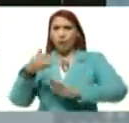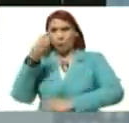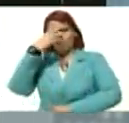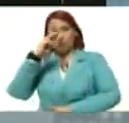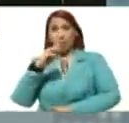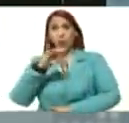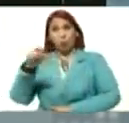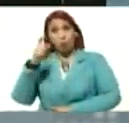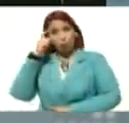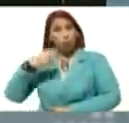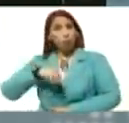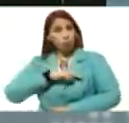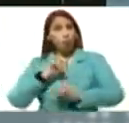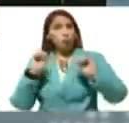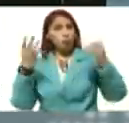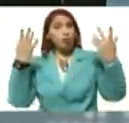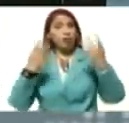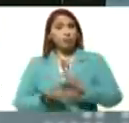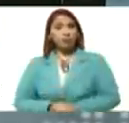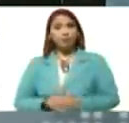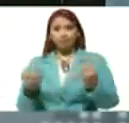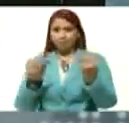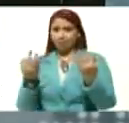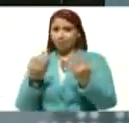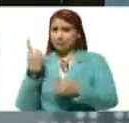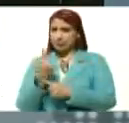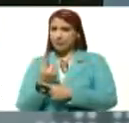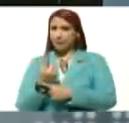es lo que vamos a lograr, ten la seguridad,